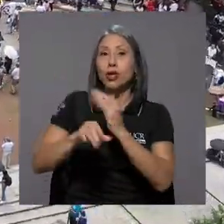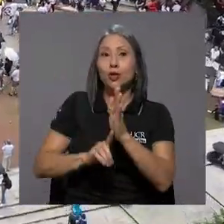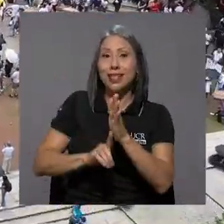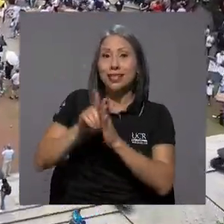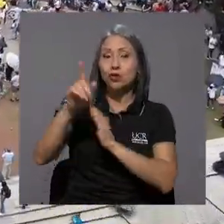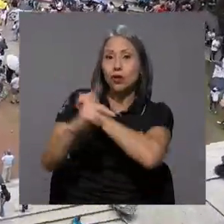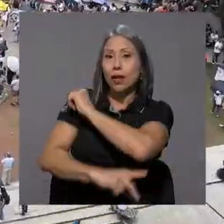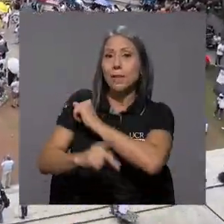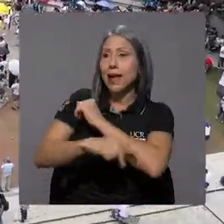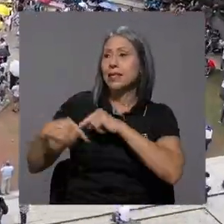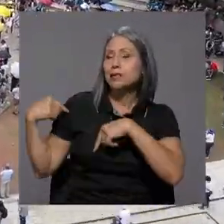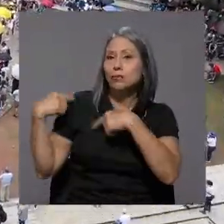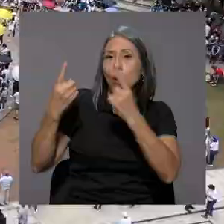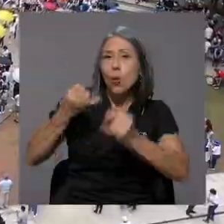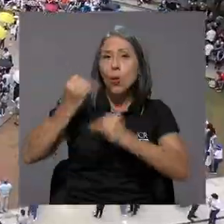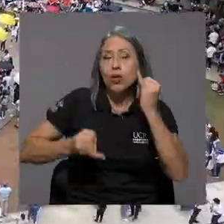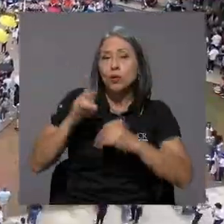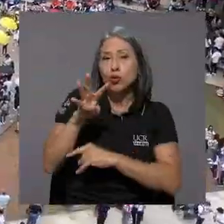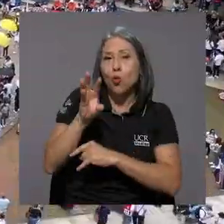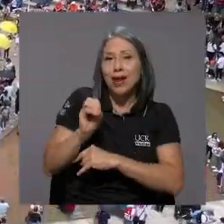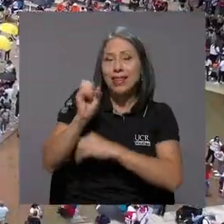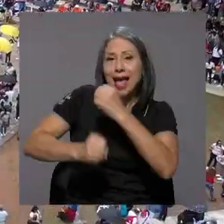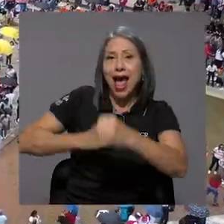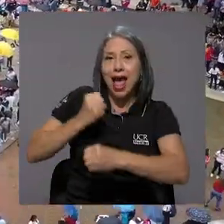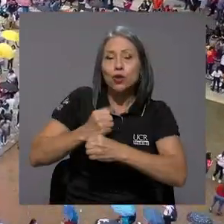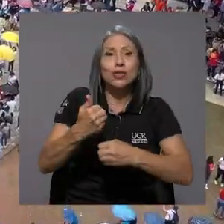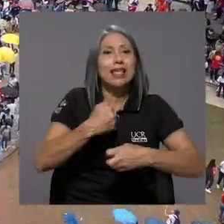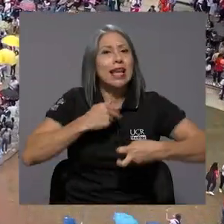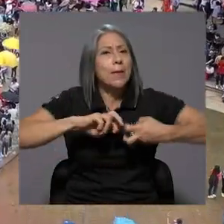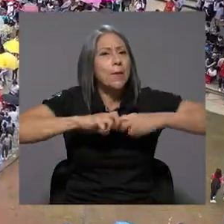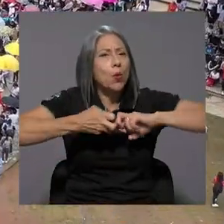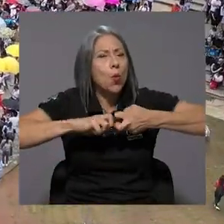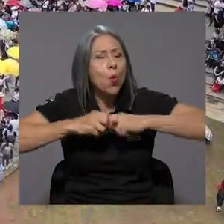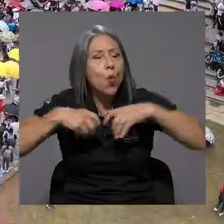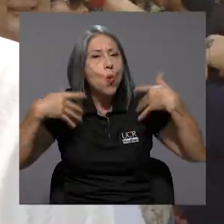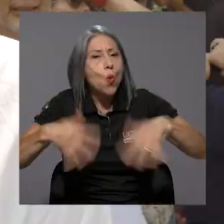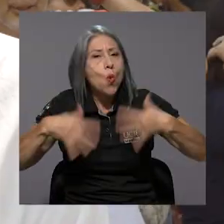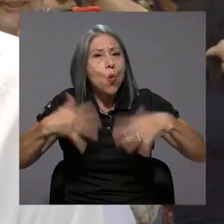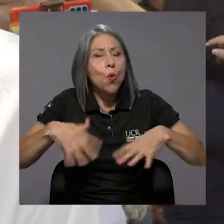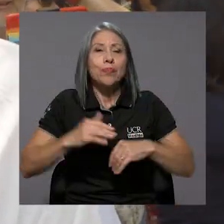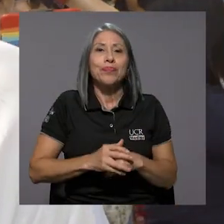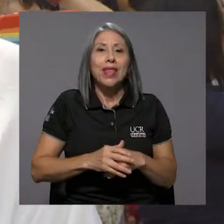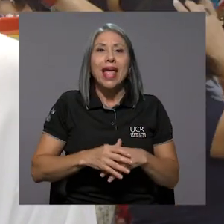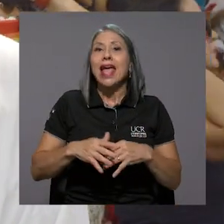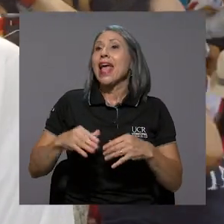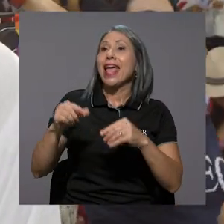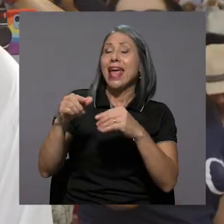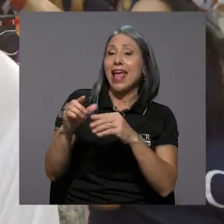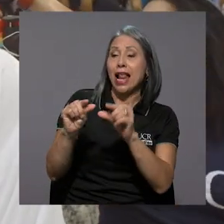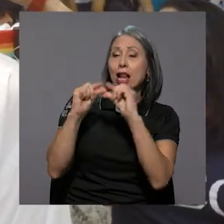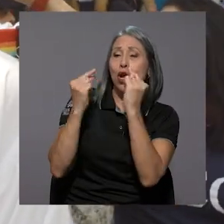El proyecto de desarrollo que el país ha seguido por los últimos 40 años atraviesa una crisis profunda,